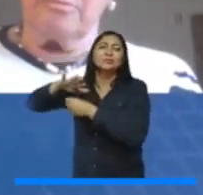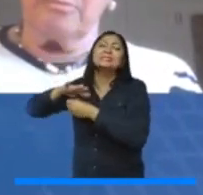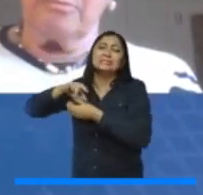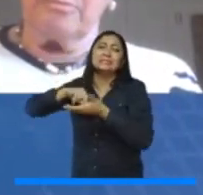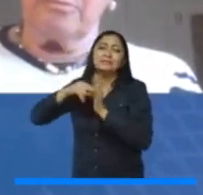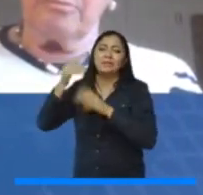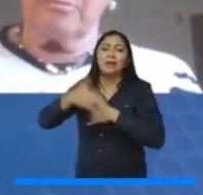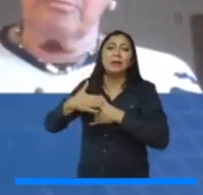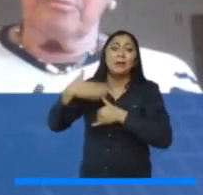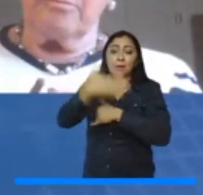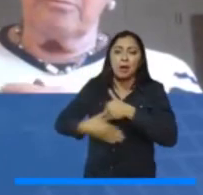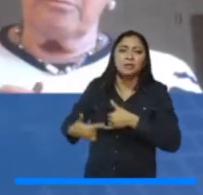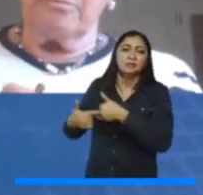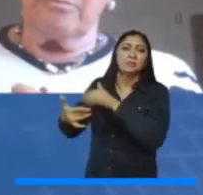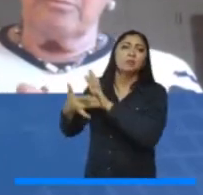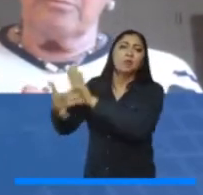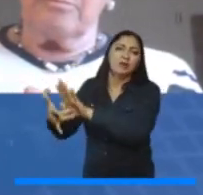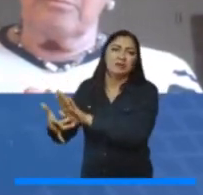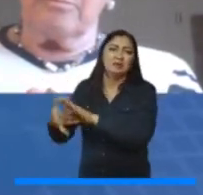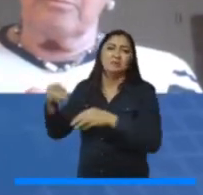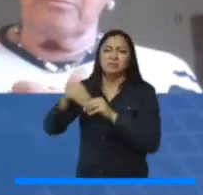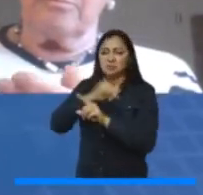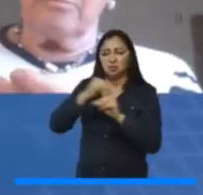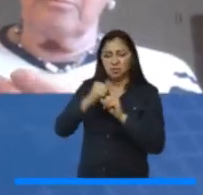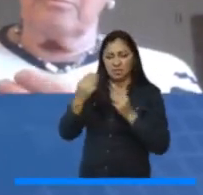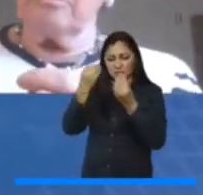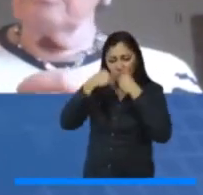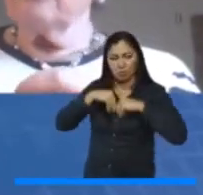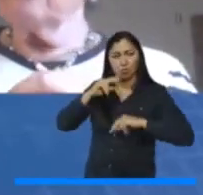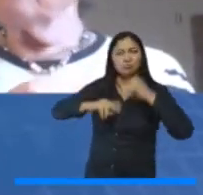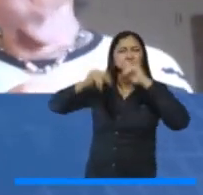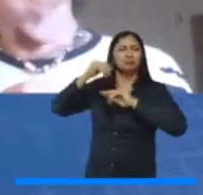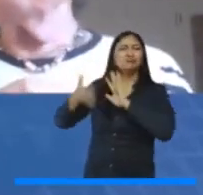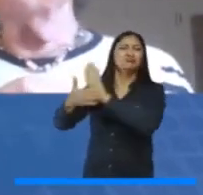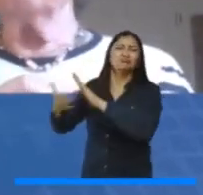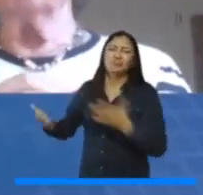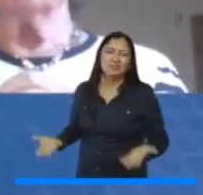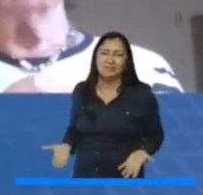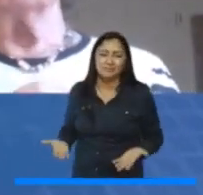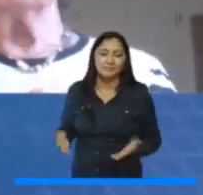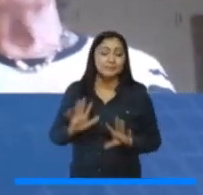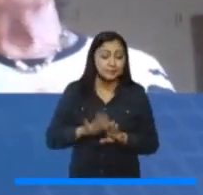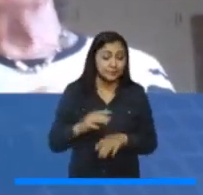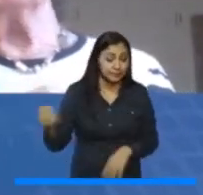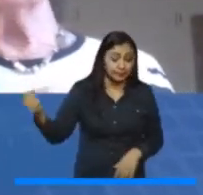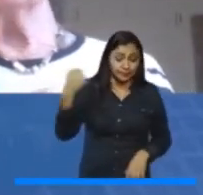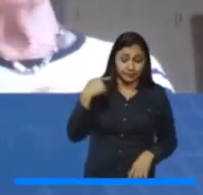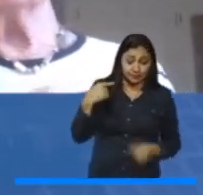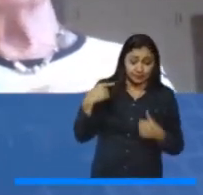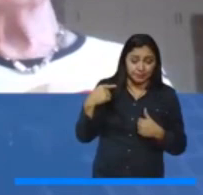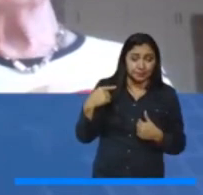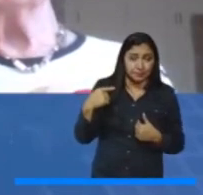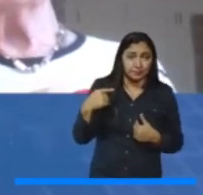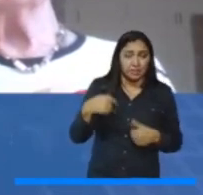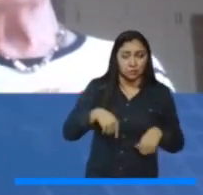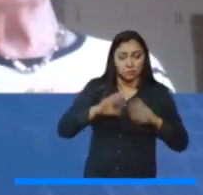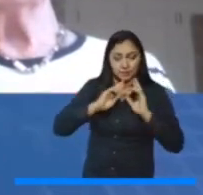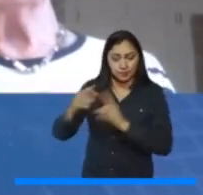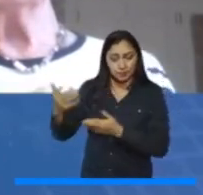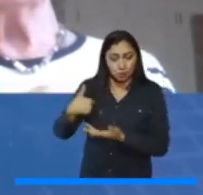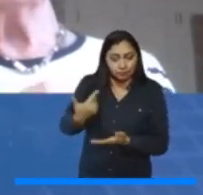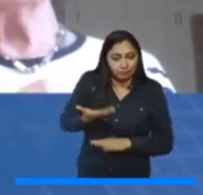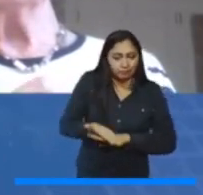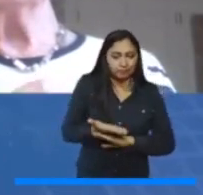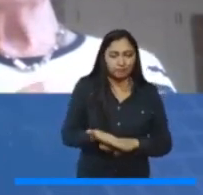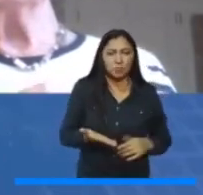y el tipo de sociedad que hemos construido. De frente a esa pregunta que usted nos hace, yo la respondería de la siguiente manera.